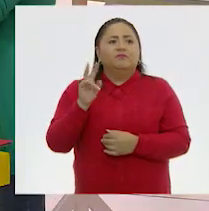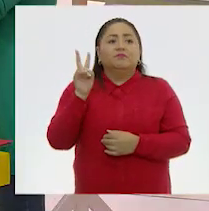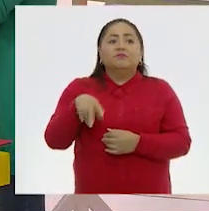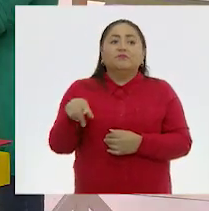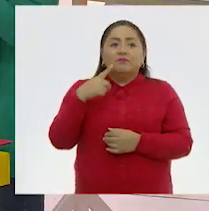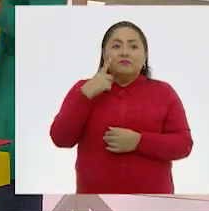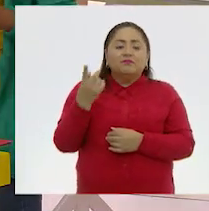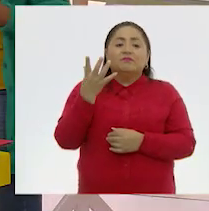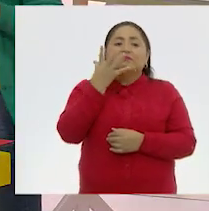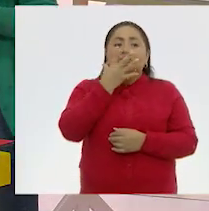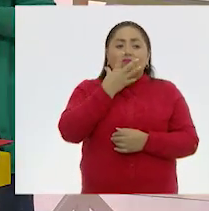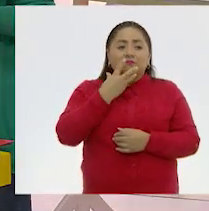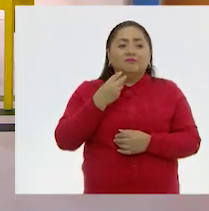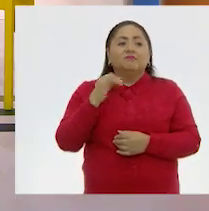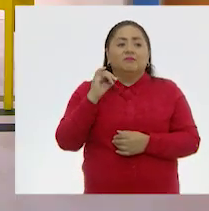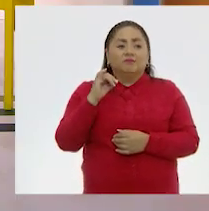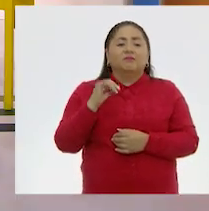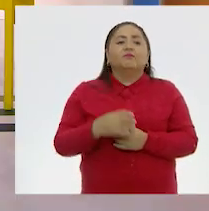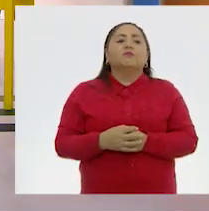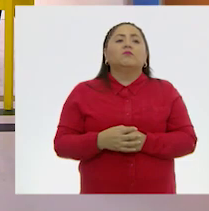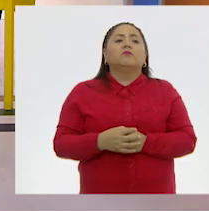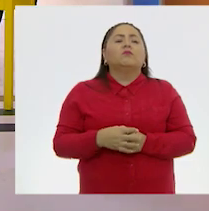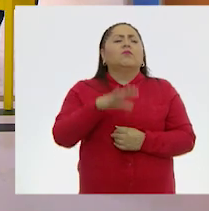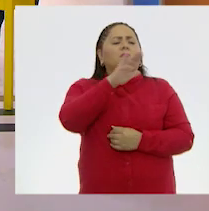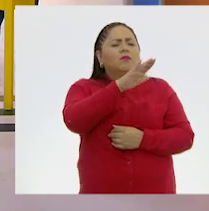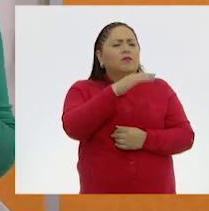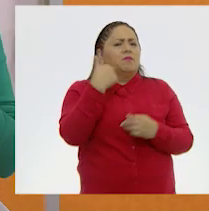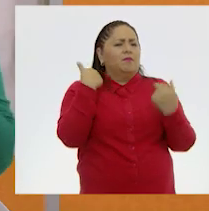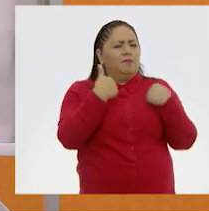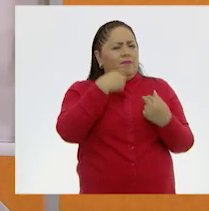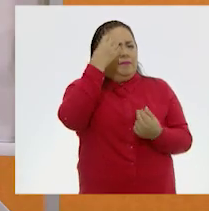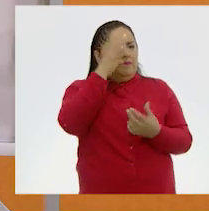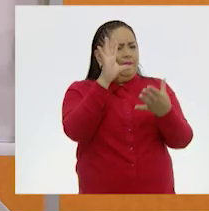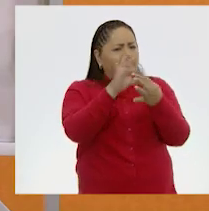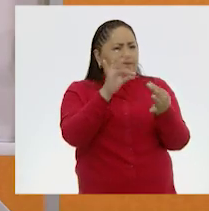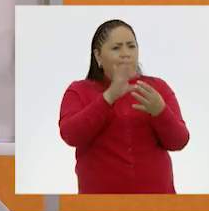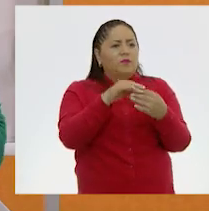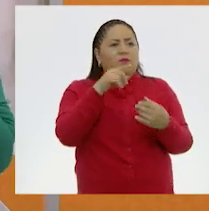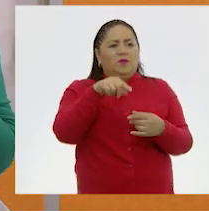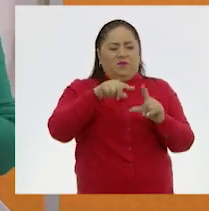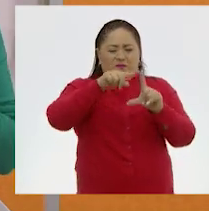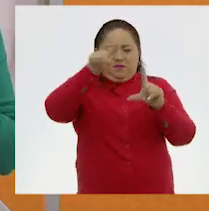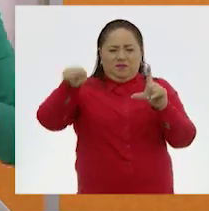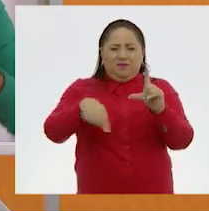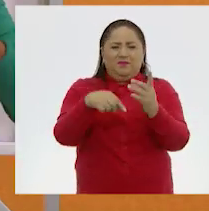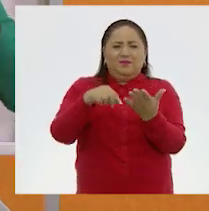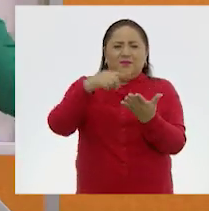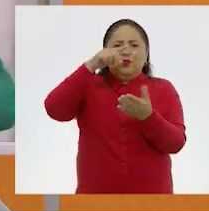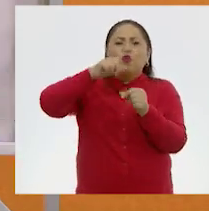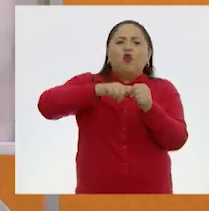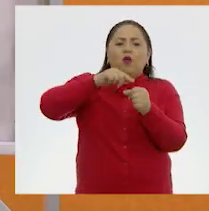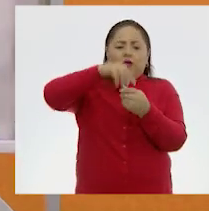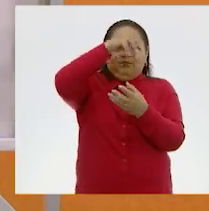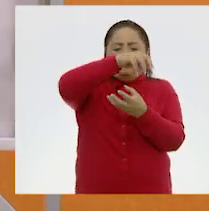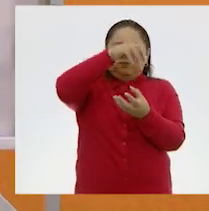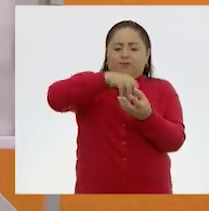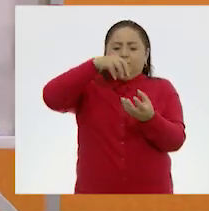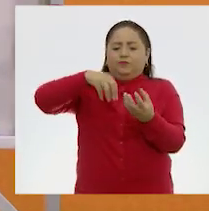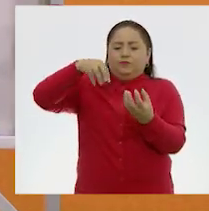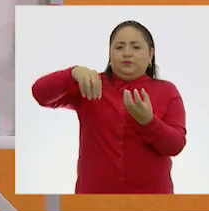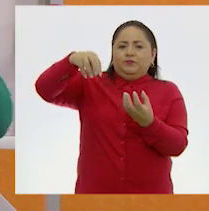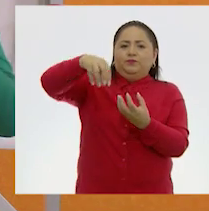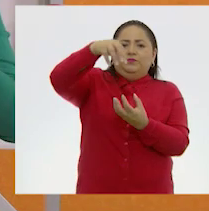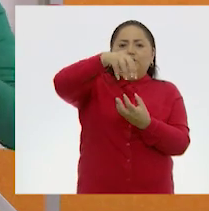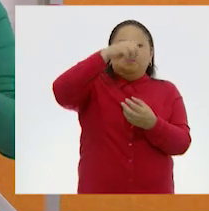está muy lindo. Sí, maestra. Por cierto, no les mencioné. Un godete es un recipiente donde pueden colocar